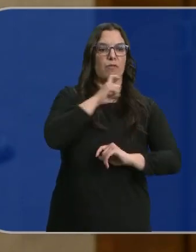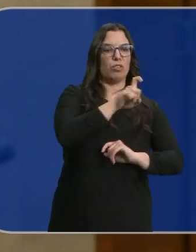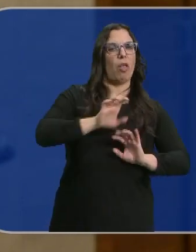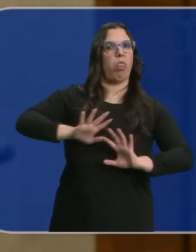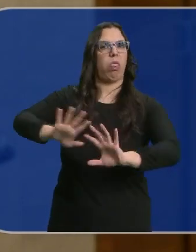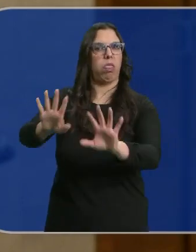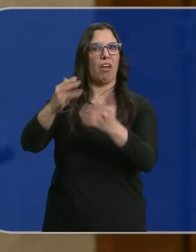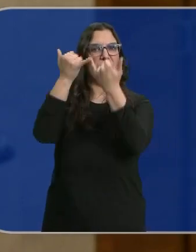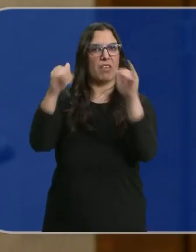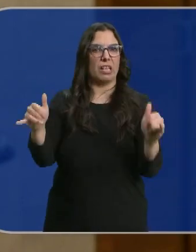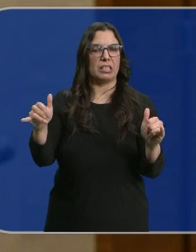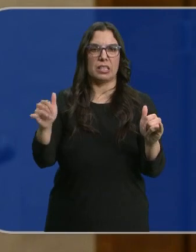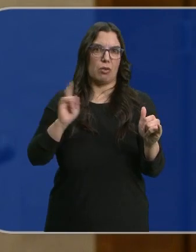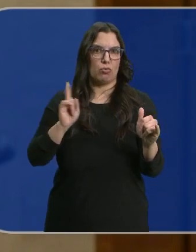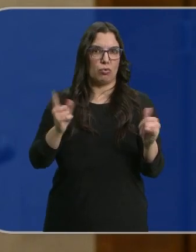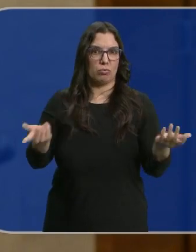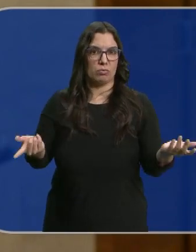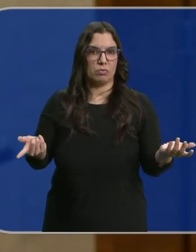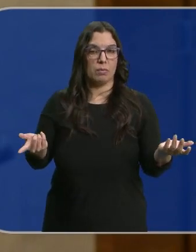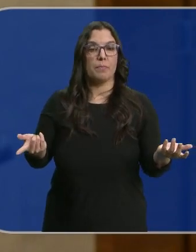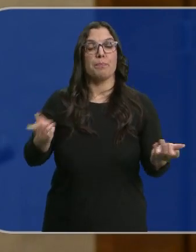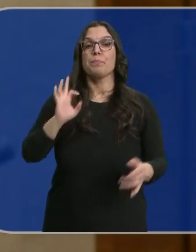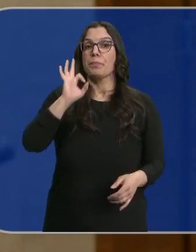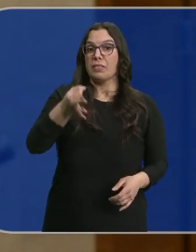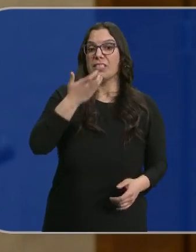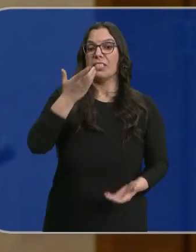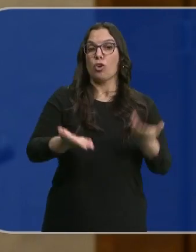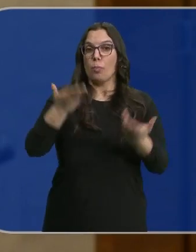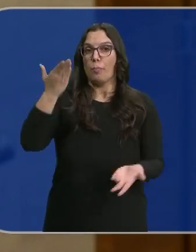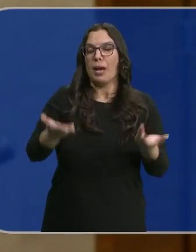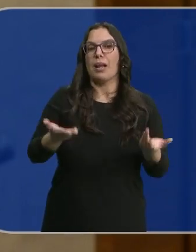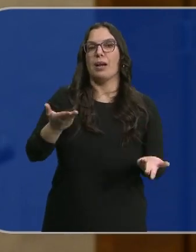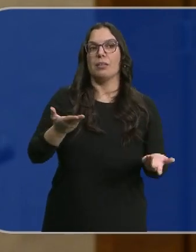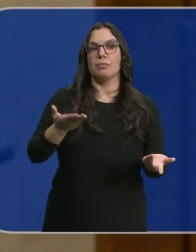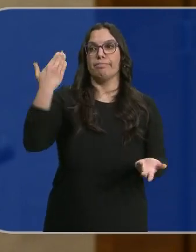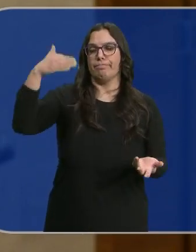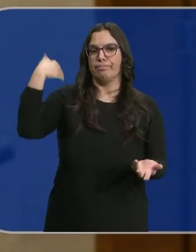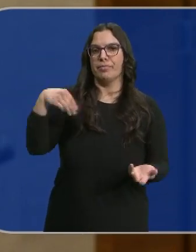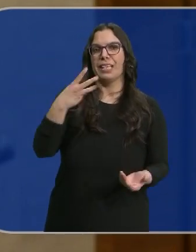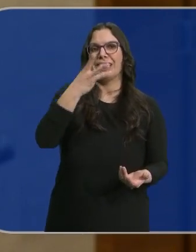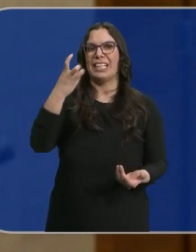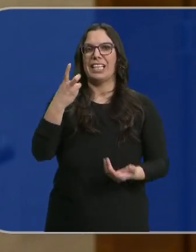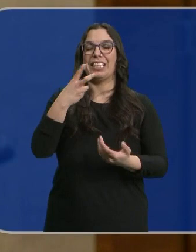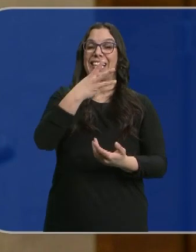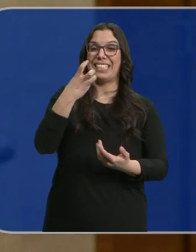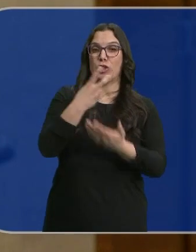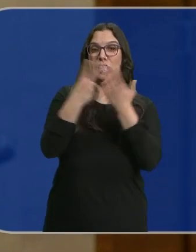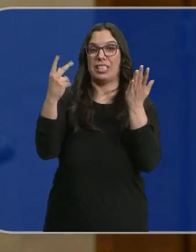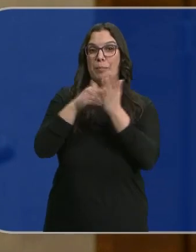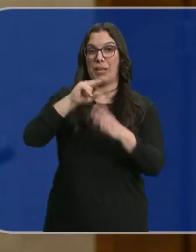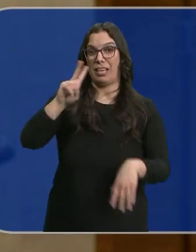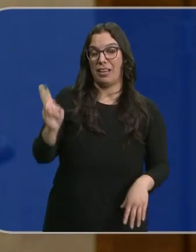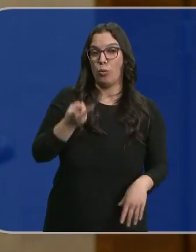de la Fundación de Castilla y León a la fiesta de Villalar. Es cierto que si lo comparamos con los 317.000 euros